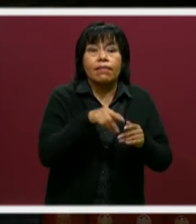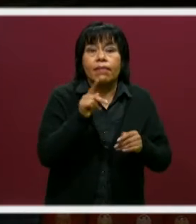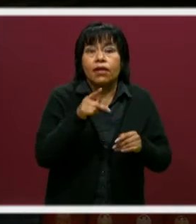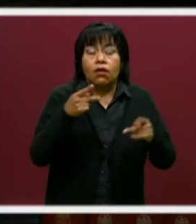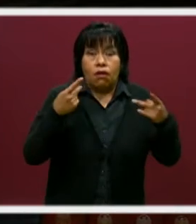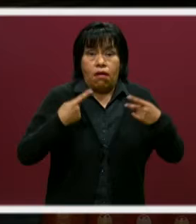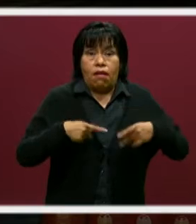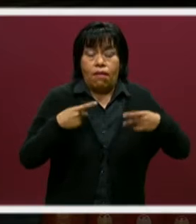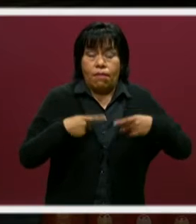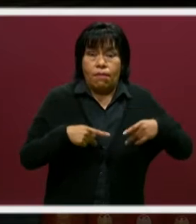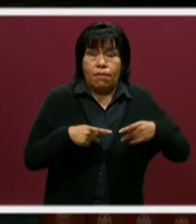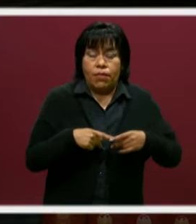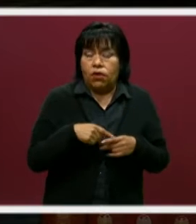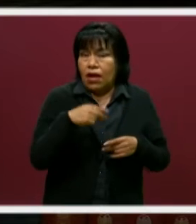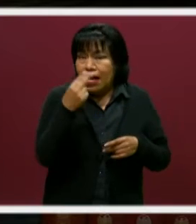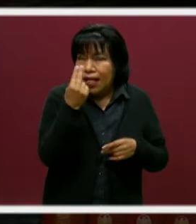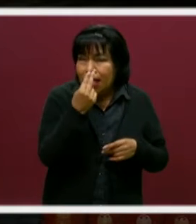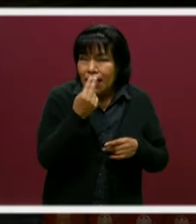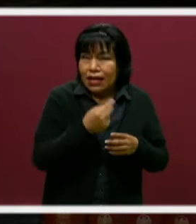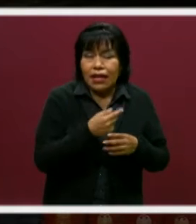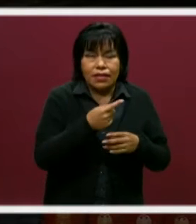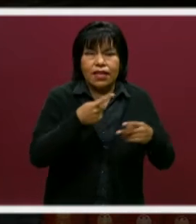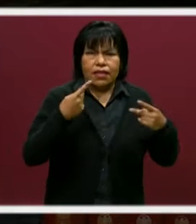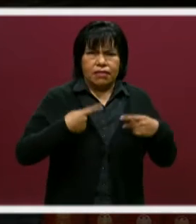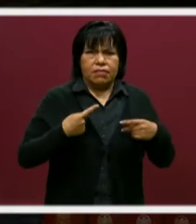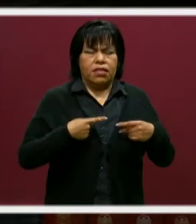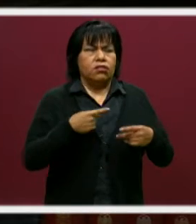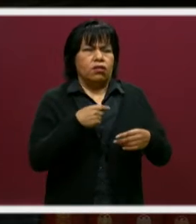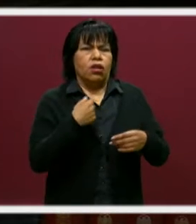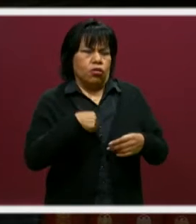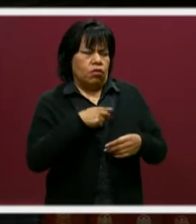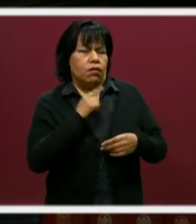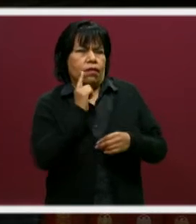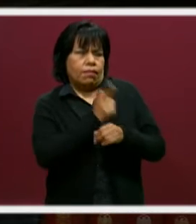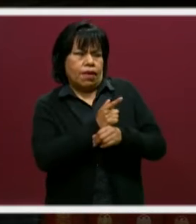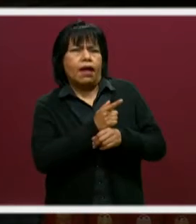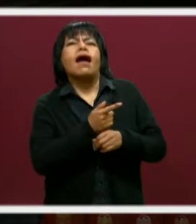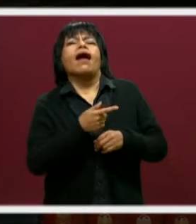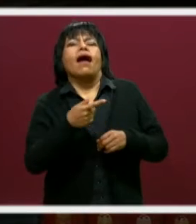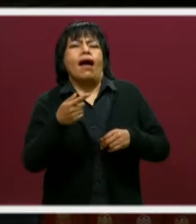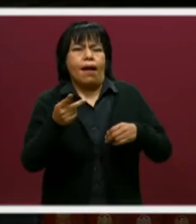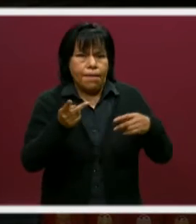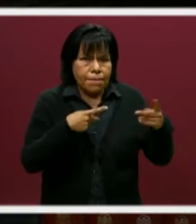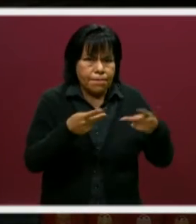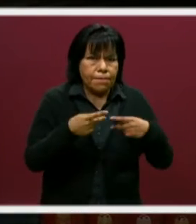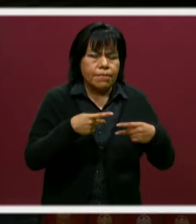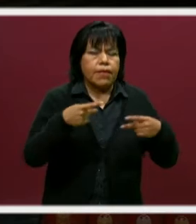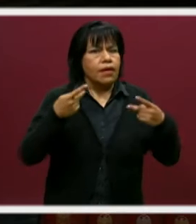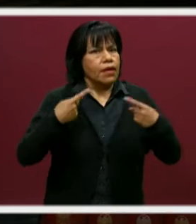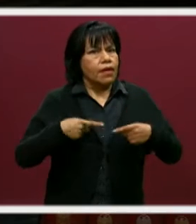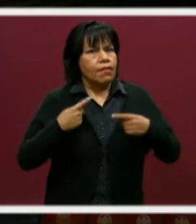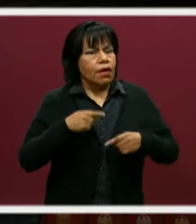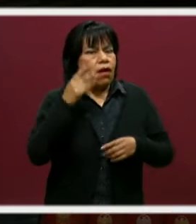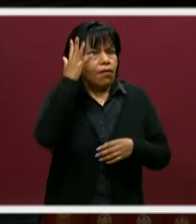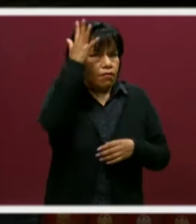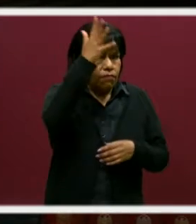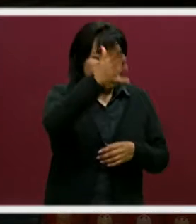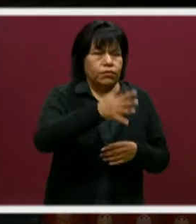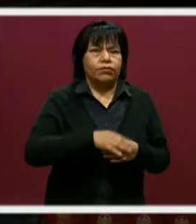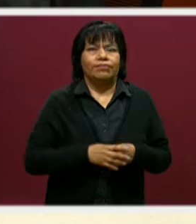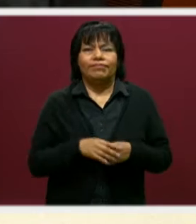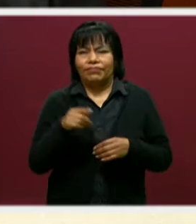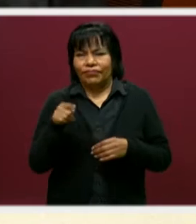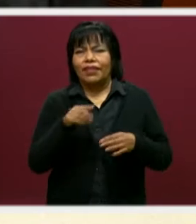personal calificado y ese es el tipo de personas que preparamos. Por eso las preparamos. Por eso está específicamente, que más adelante ya nos